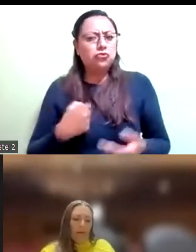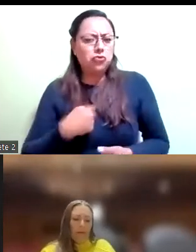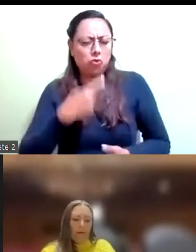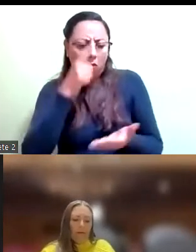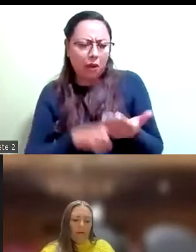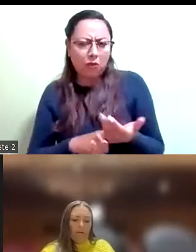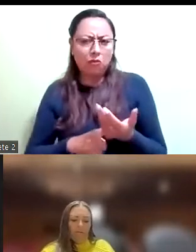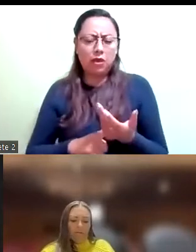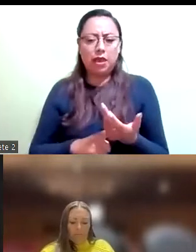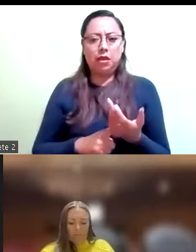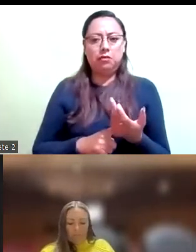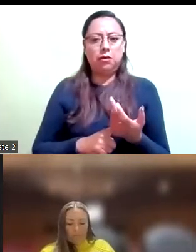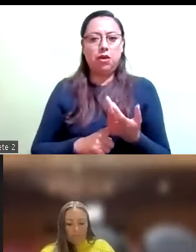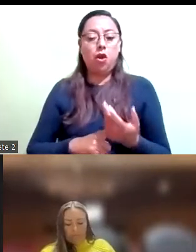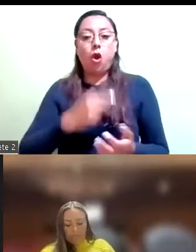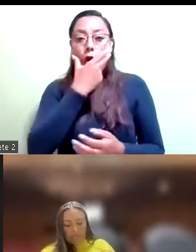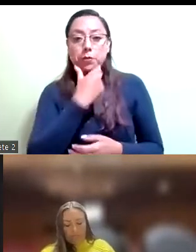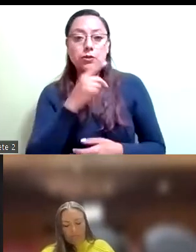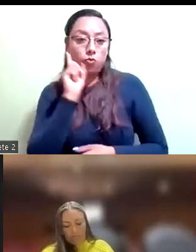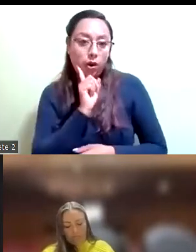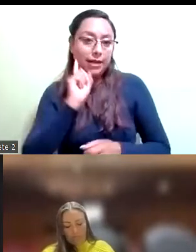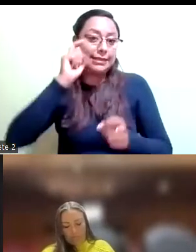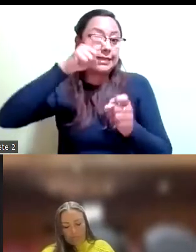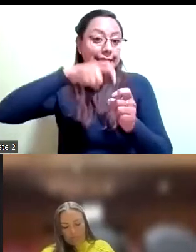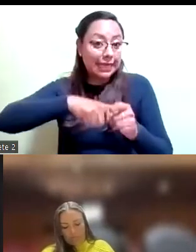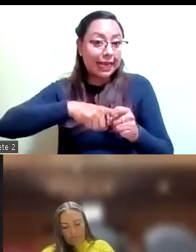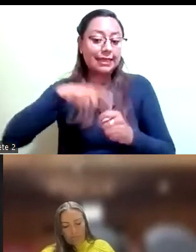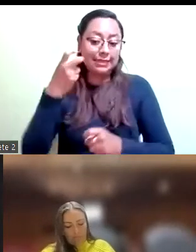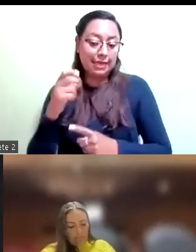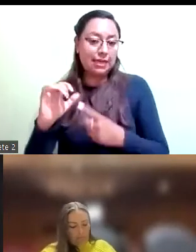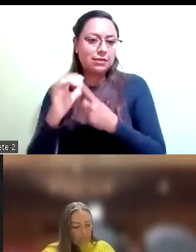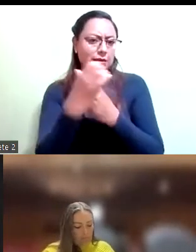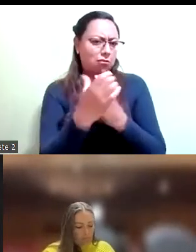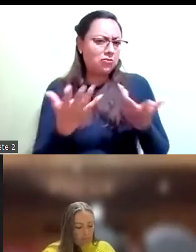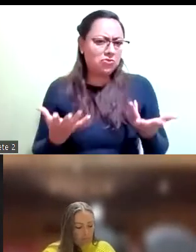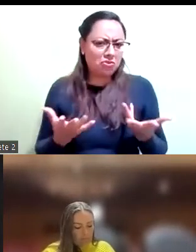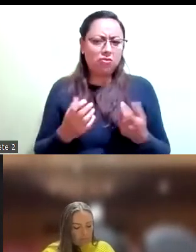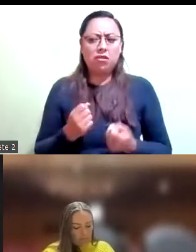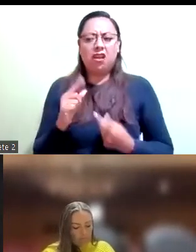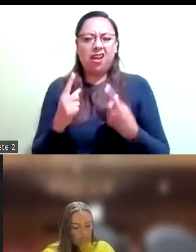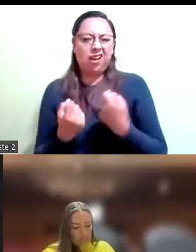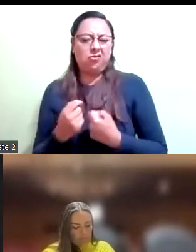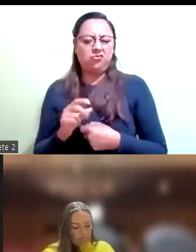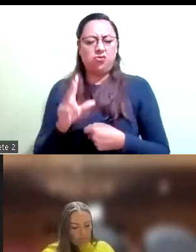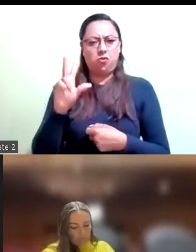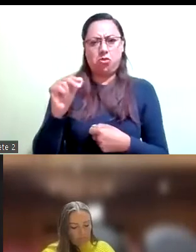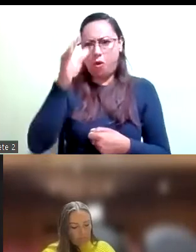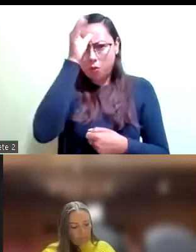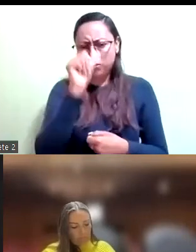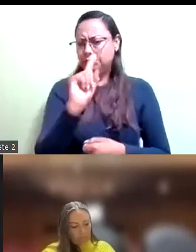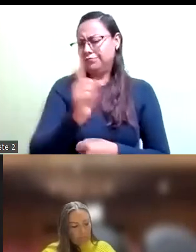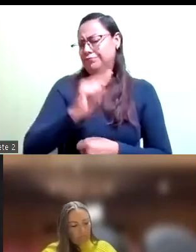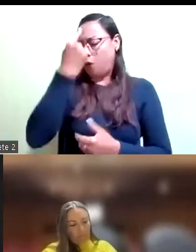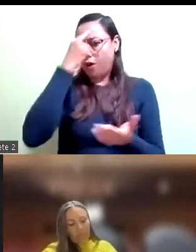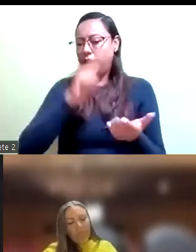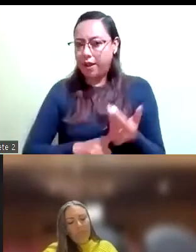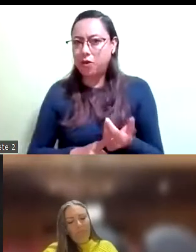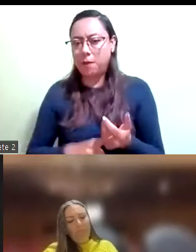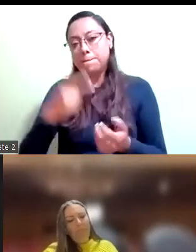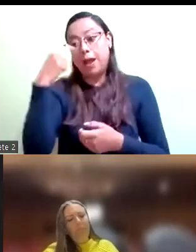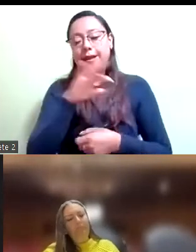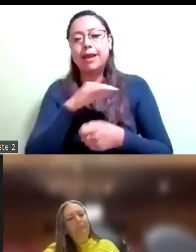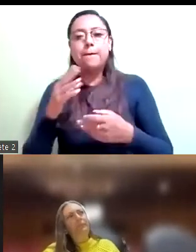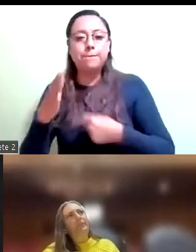sumarse a esta causa enviar a la verdad un oficio firmado por todos los diputados de esta comisión para el director del